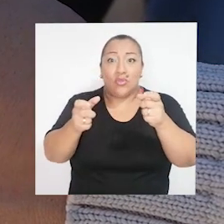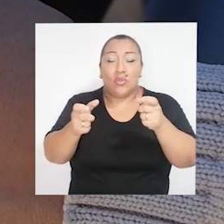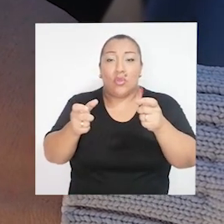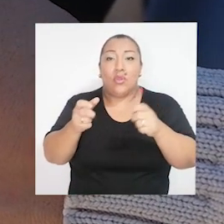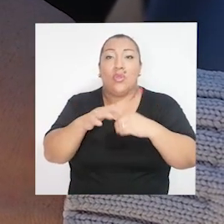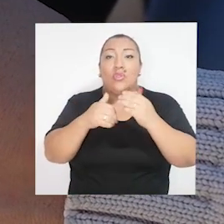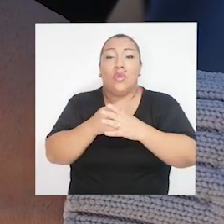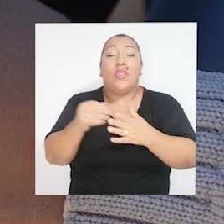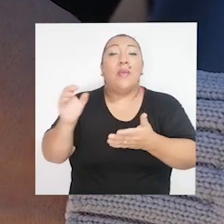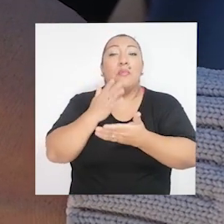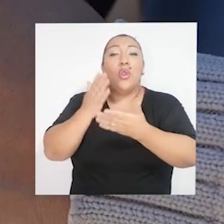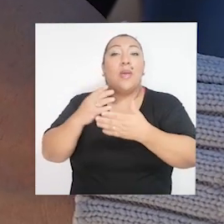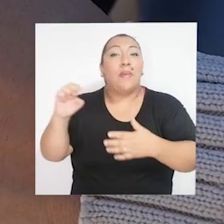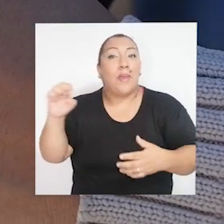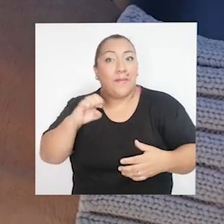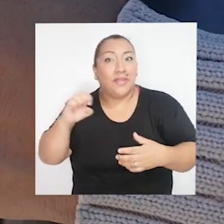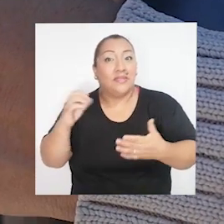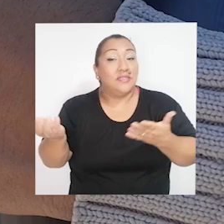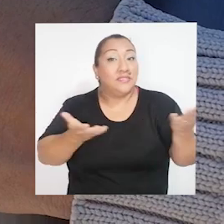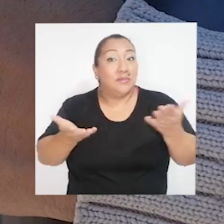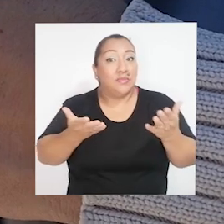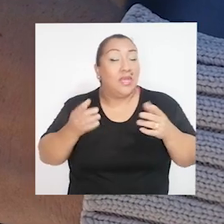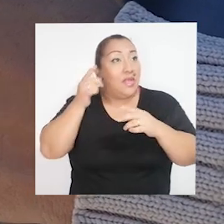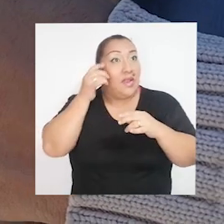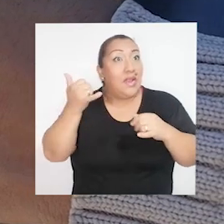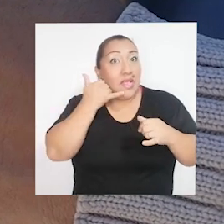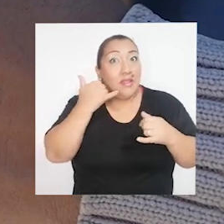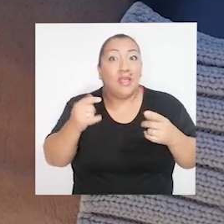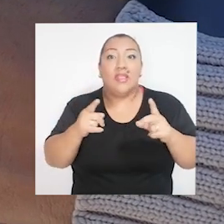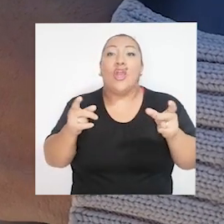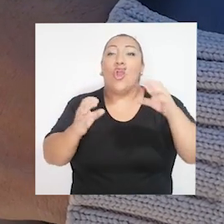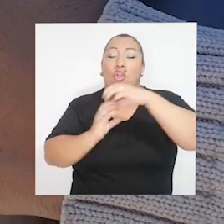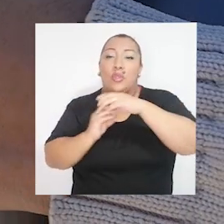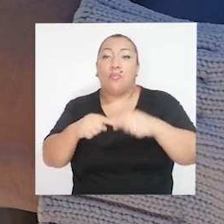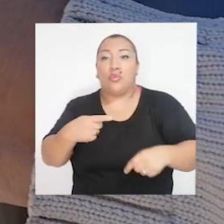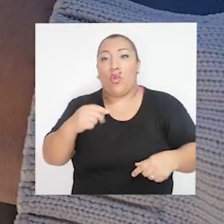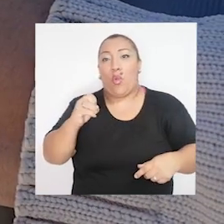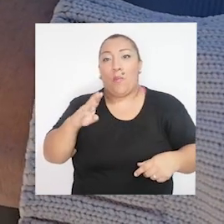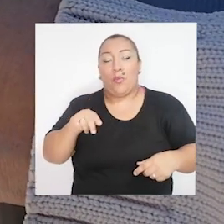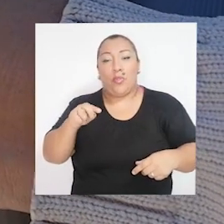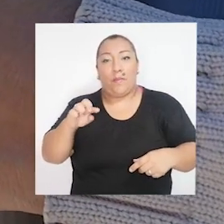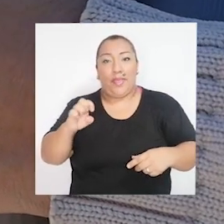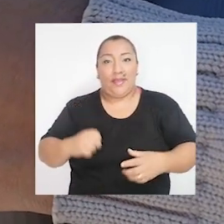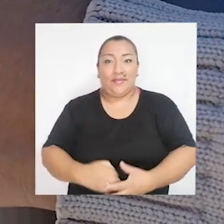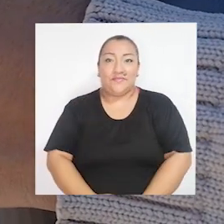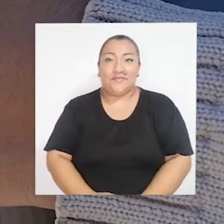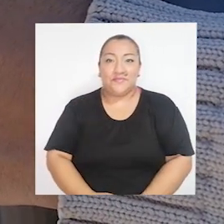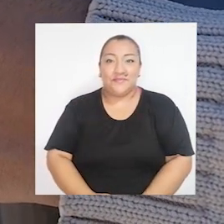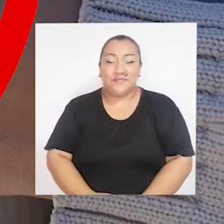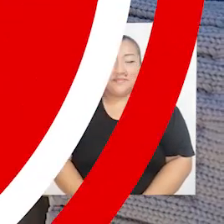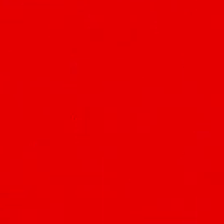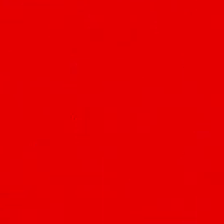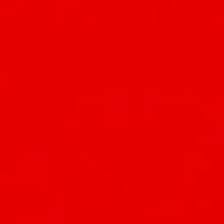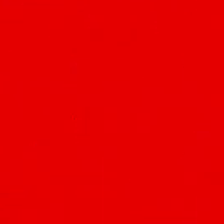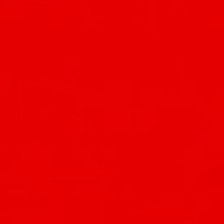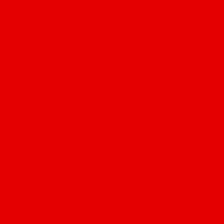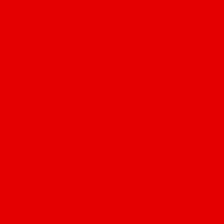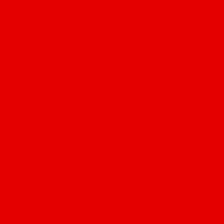nuestros informes de control emitidos por la emergencia en serviciosenlinea.contraloría.gov.pe